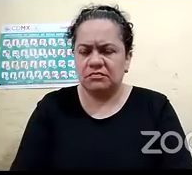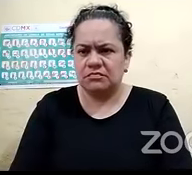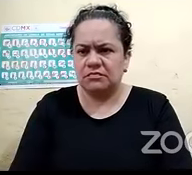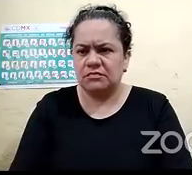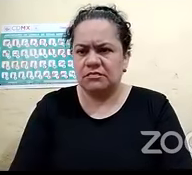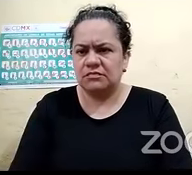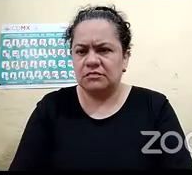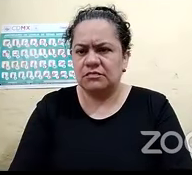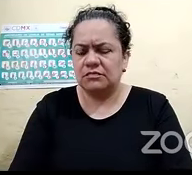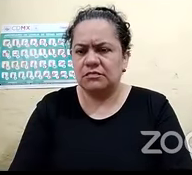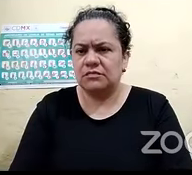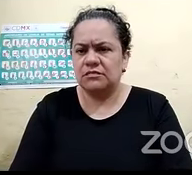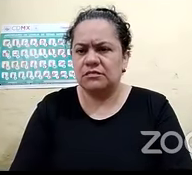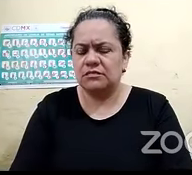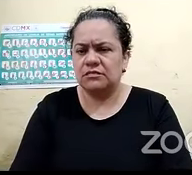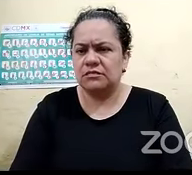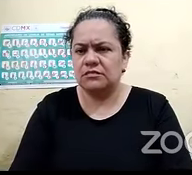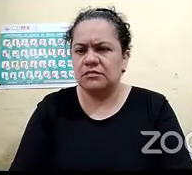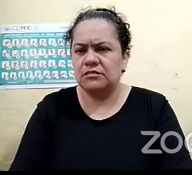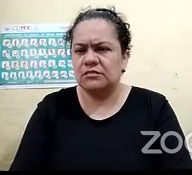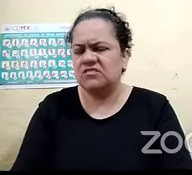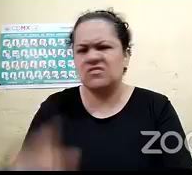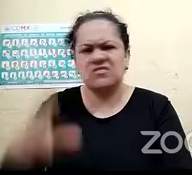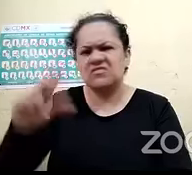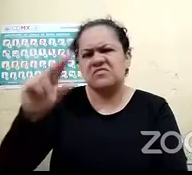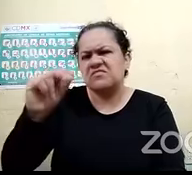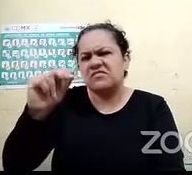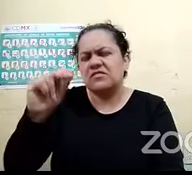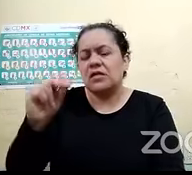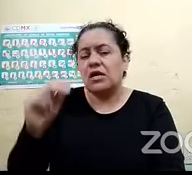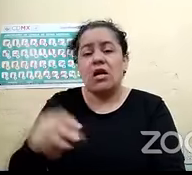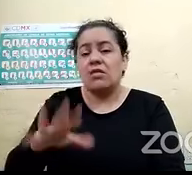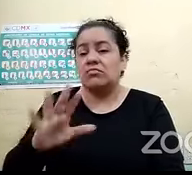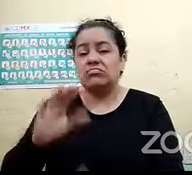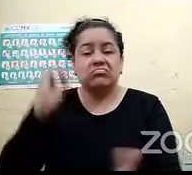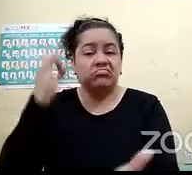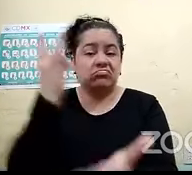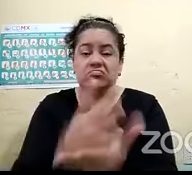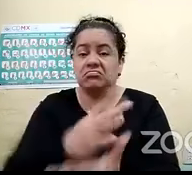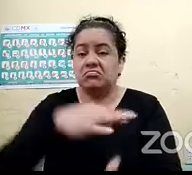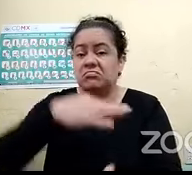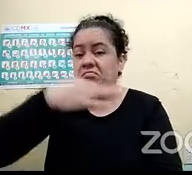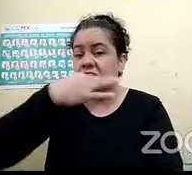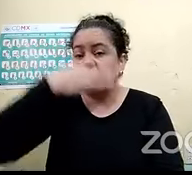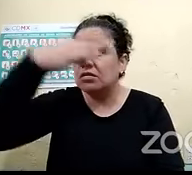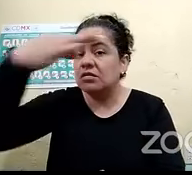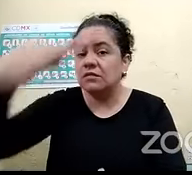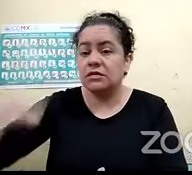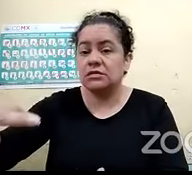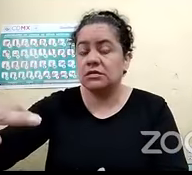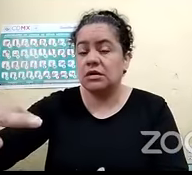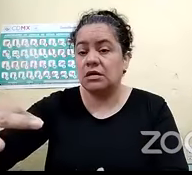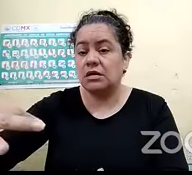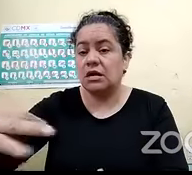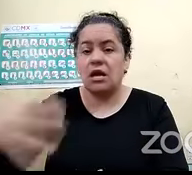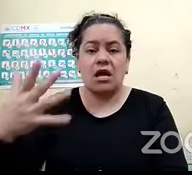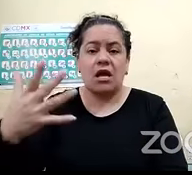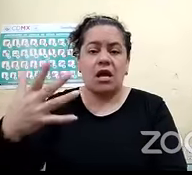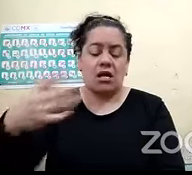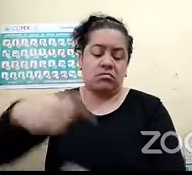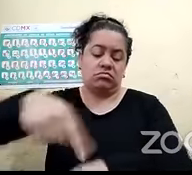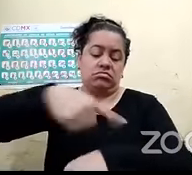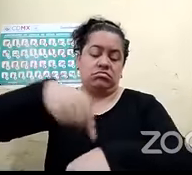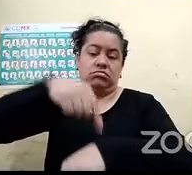para organizar no nada más me avisan que va a haber un simulacro a tales horas para que esté